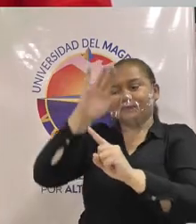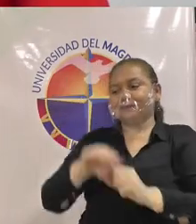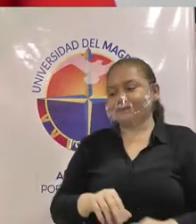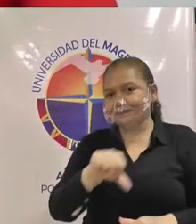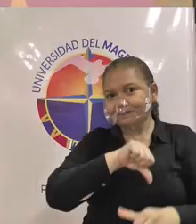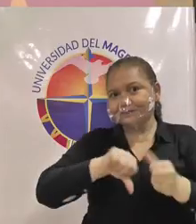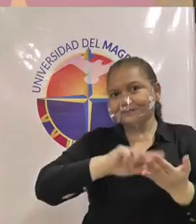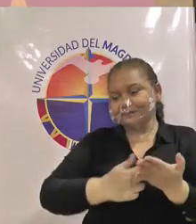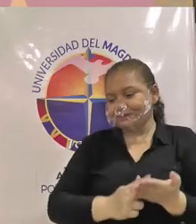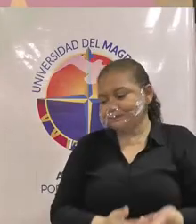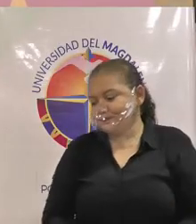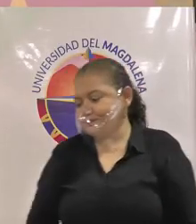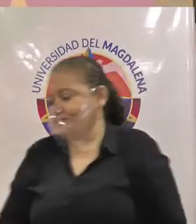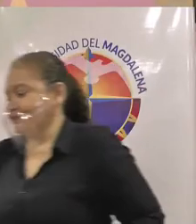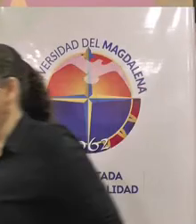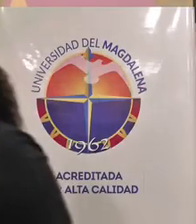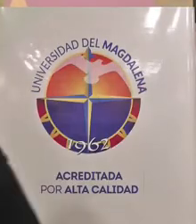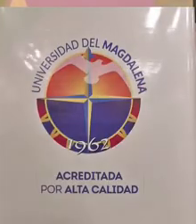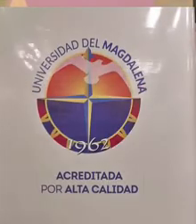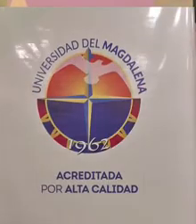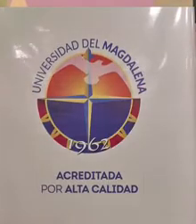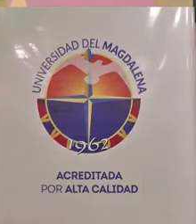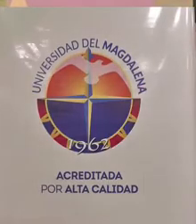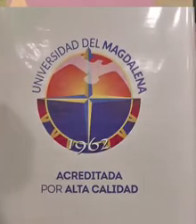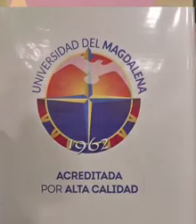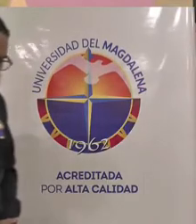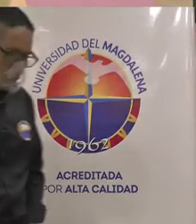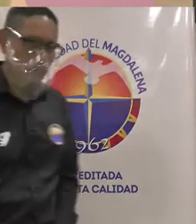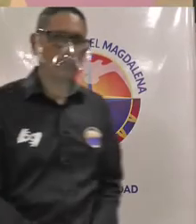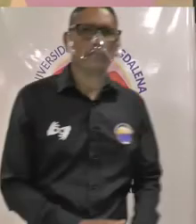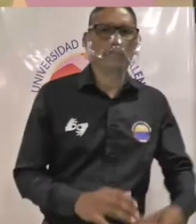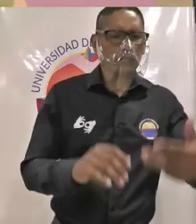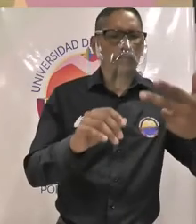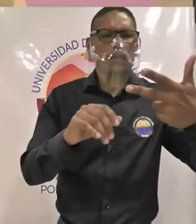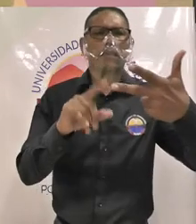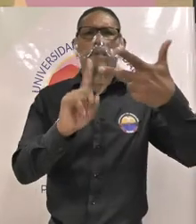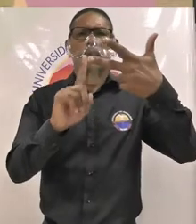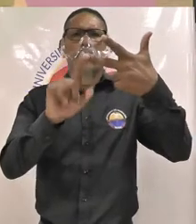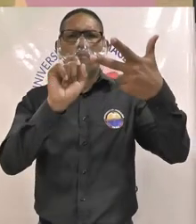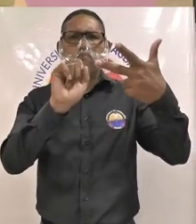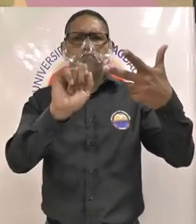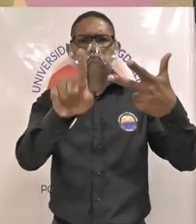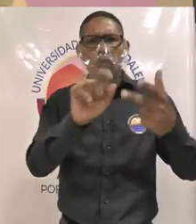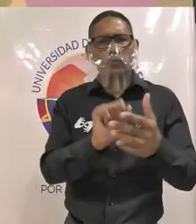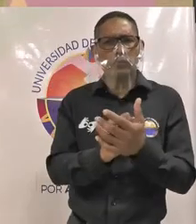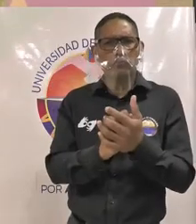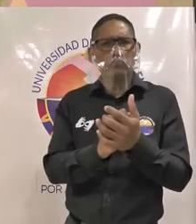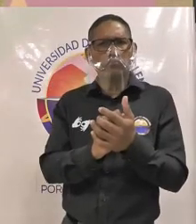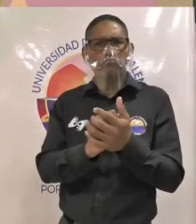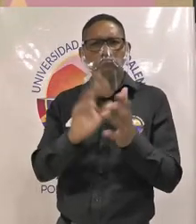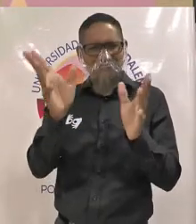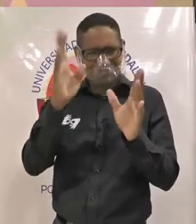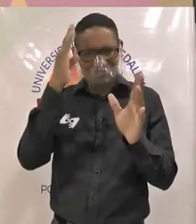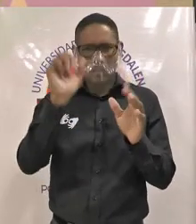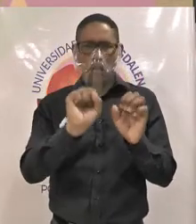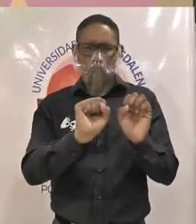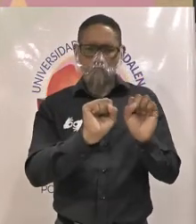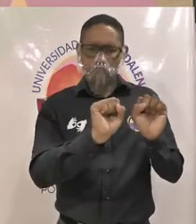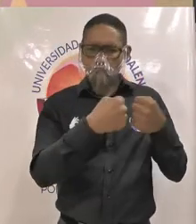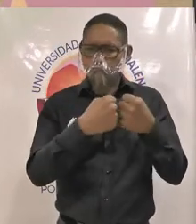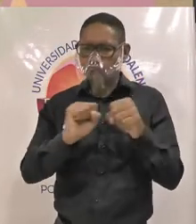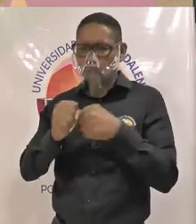tercera pregunta de qué manera se plantea fortalecer los diferentes lazos de